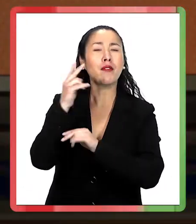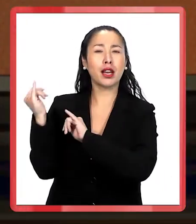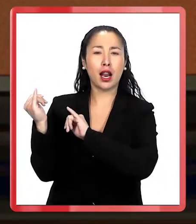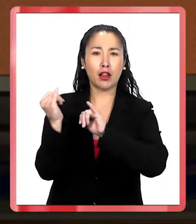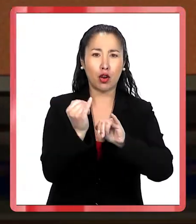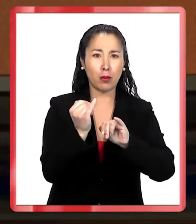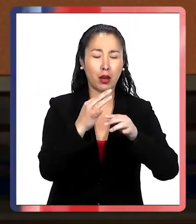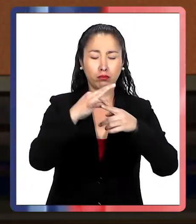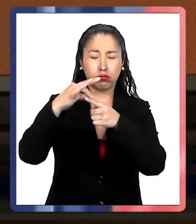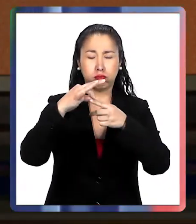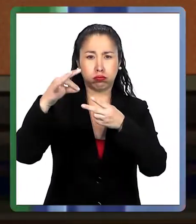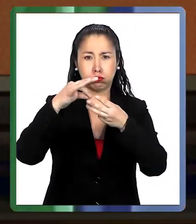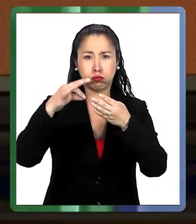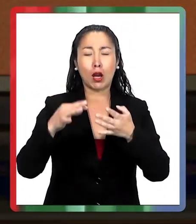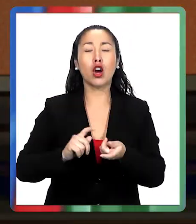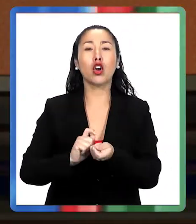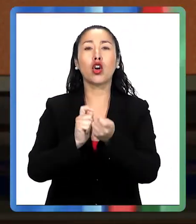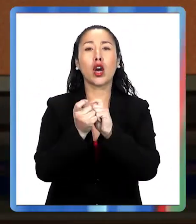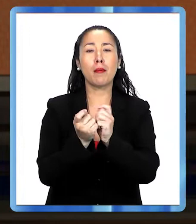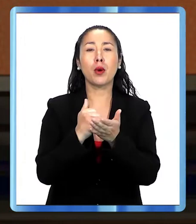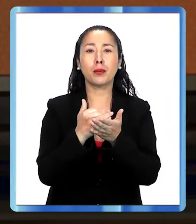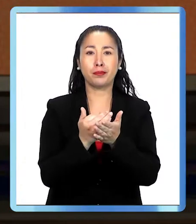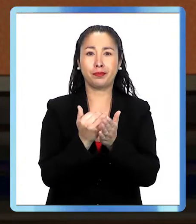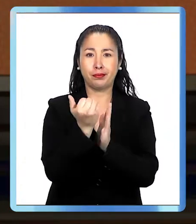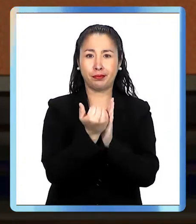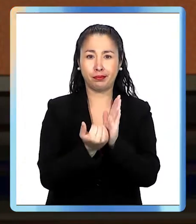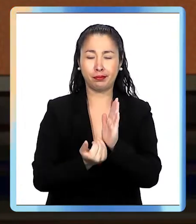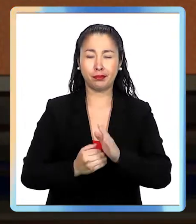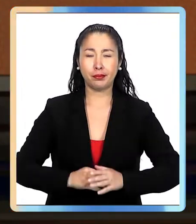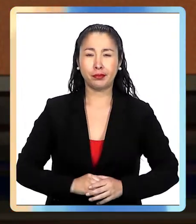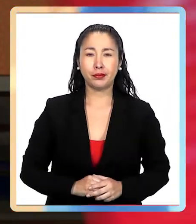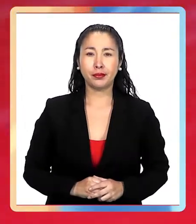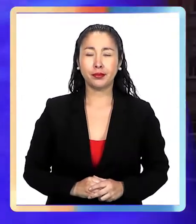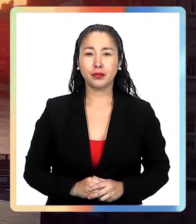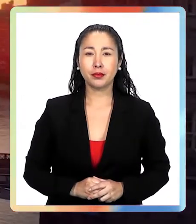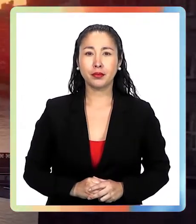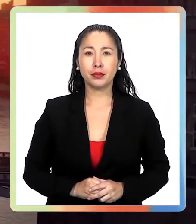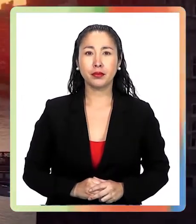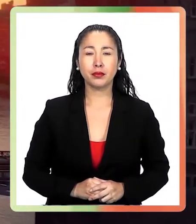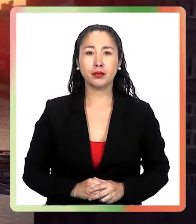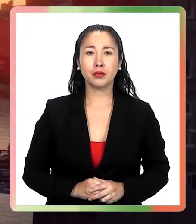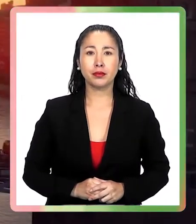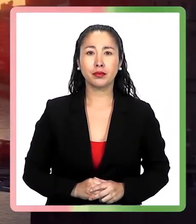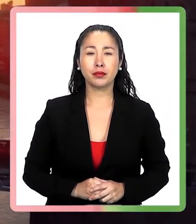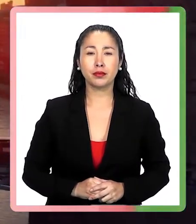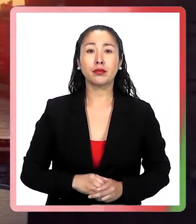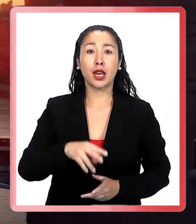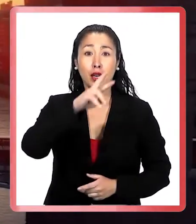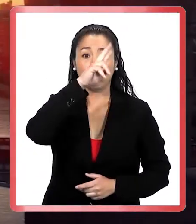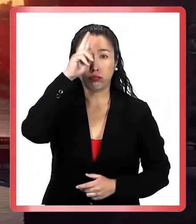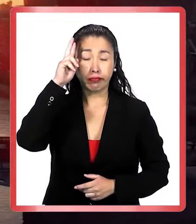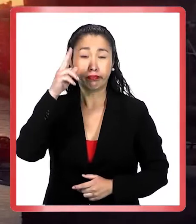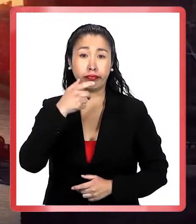a revisar el informe con las principales modificaciones al plan Paso a Paso. El Reino Unido